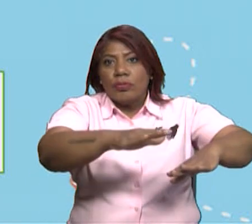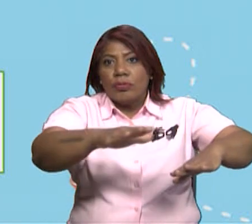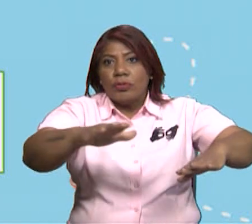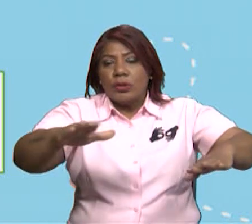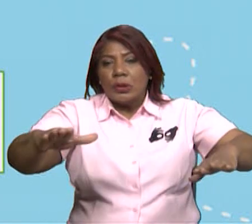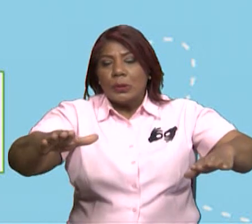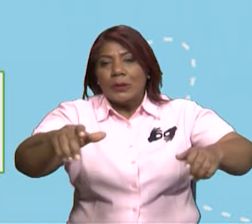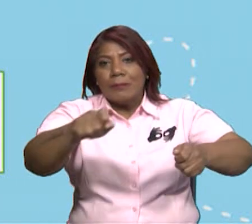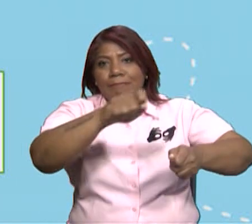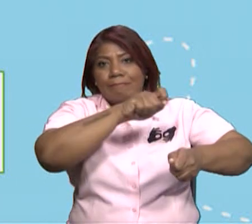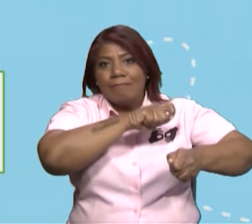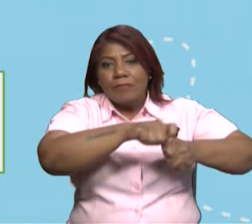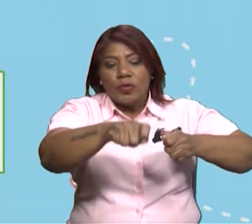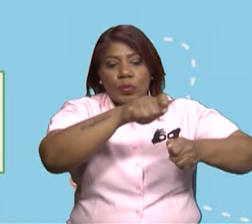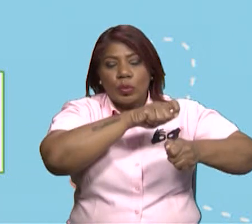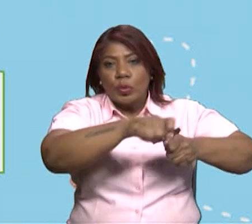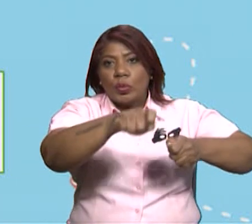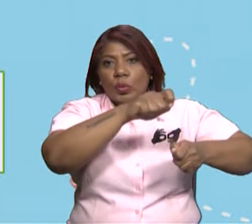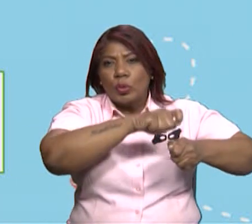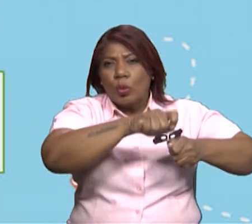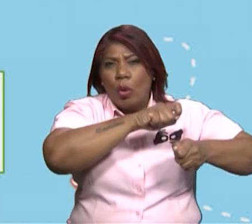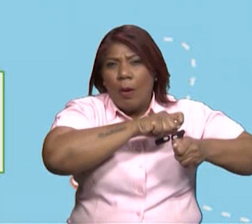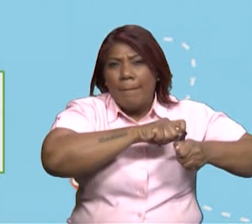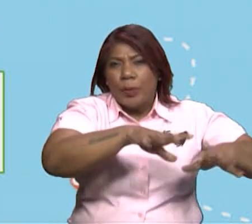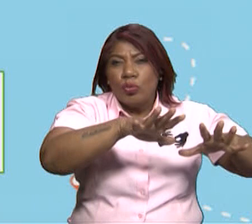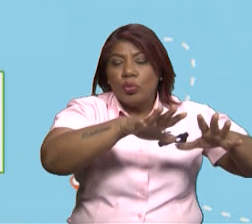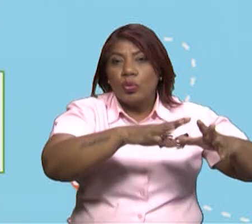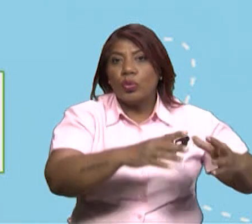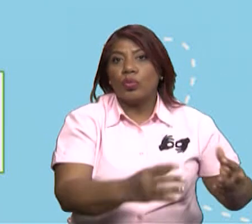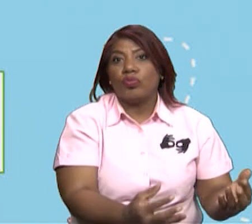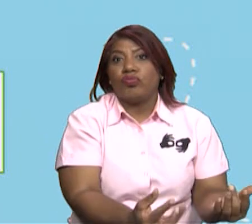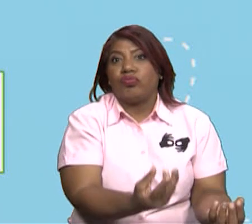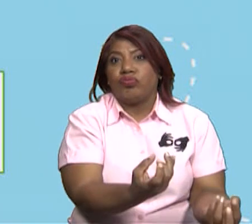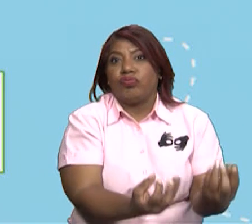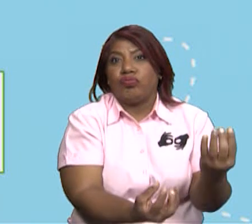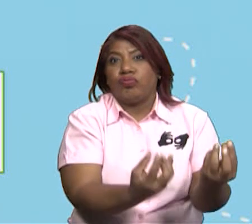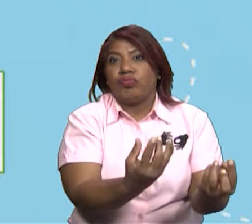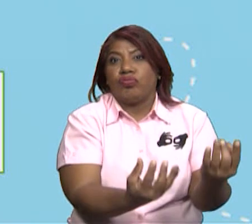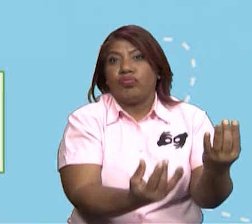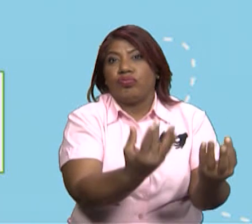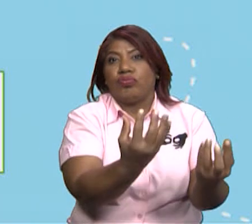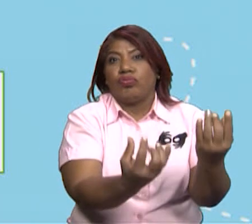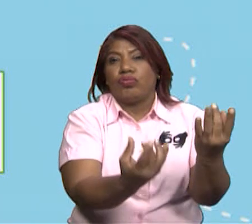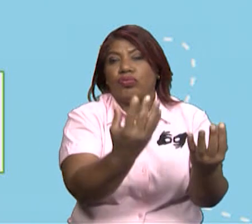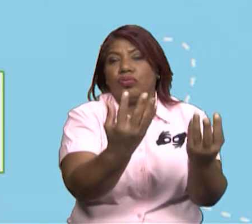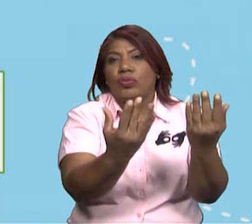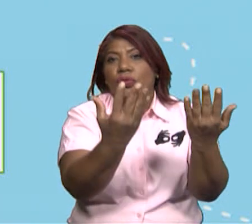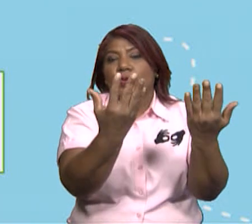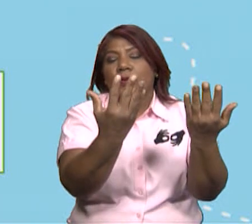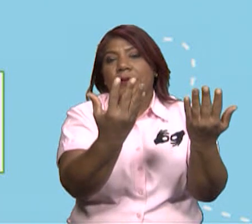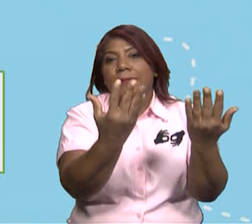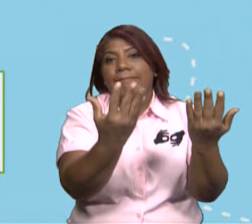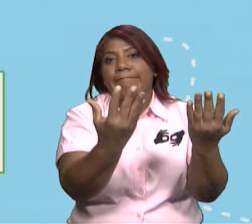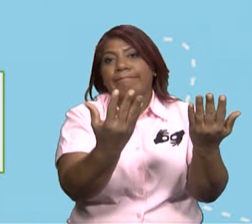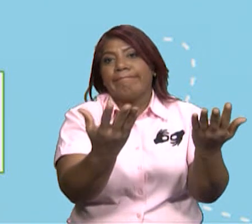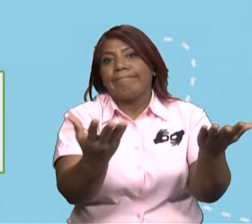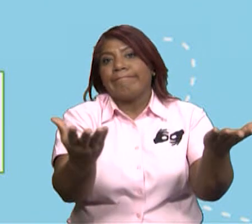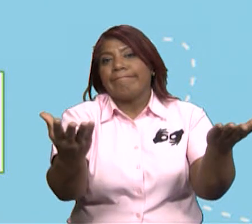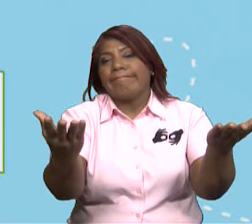Esto ni se diga. Ya, allí en este lugar se quemó un montón de pastizales,